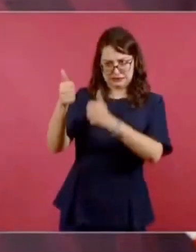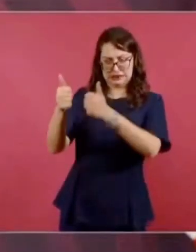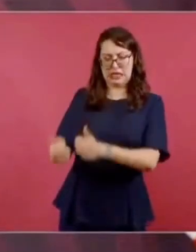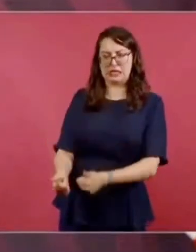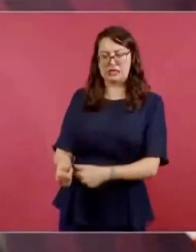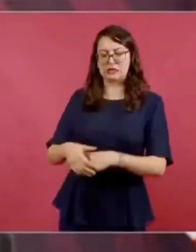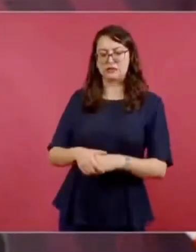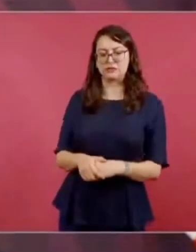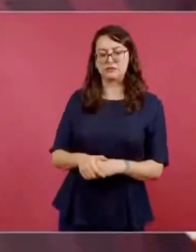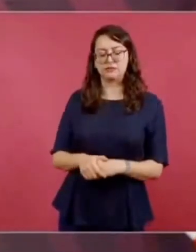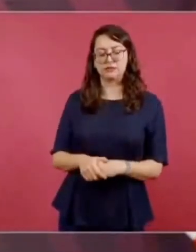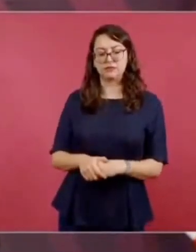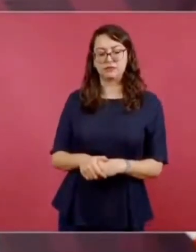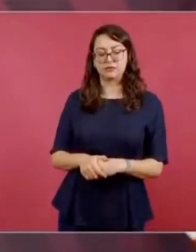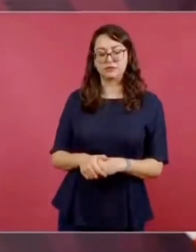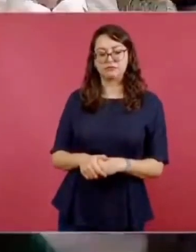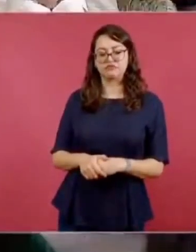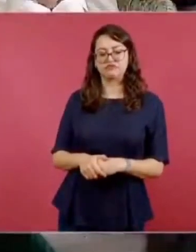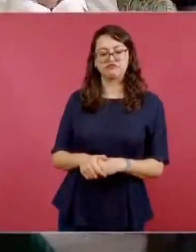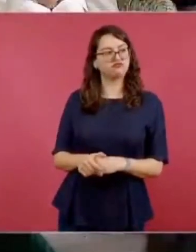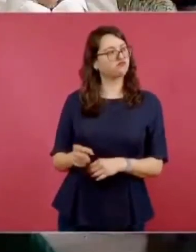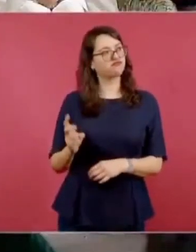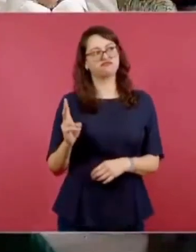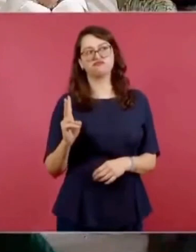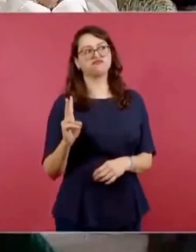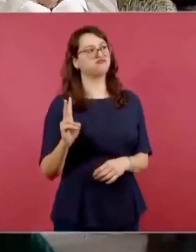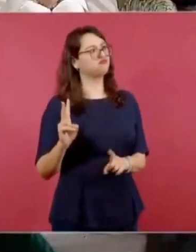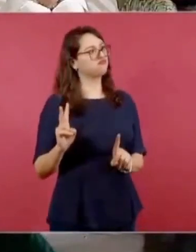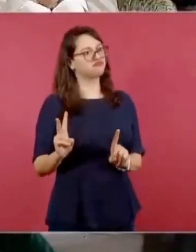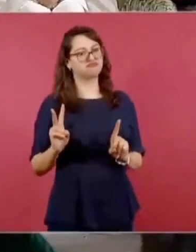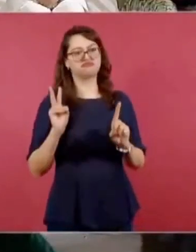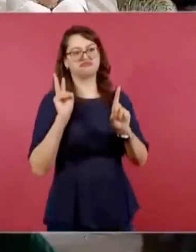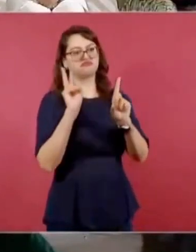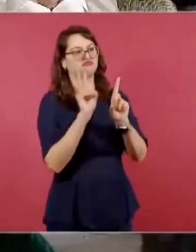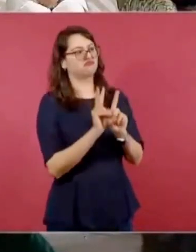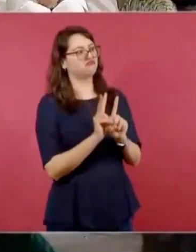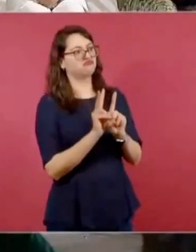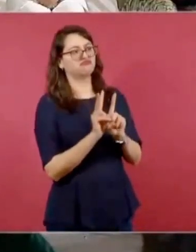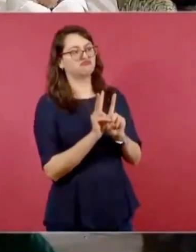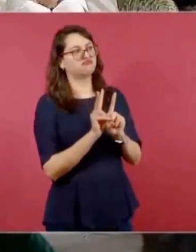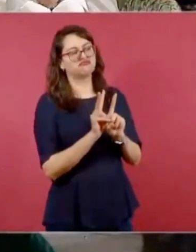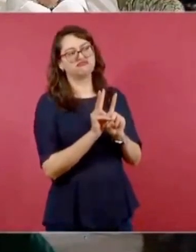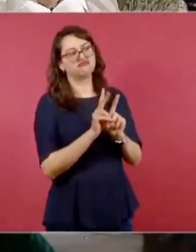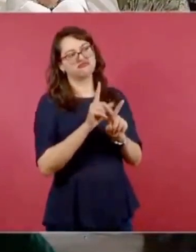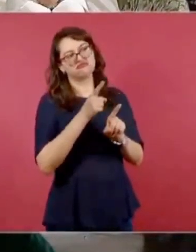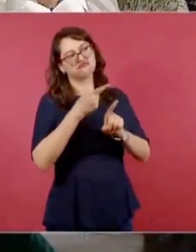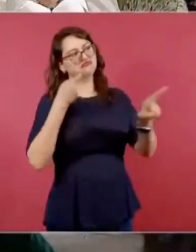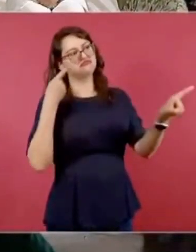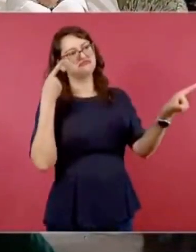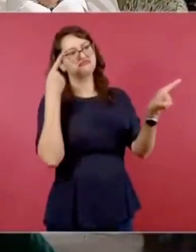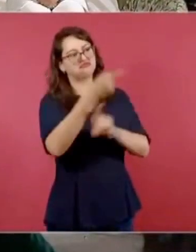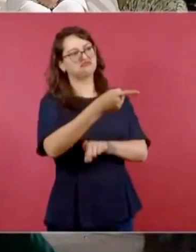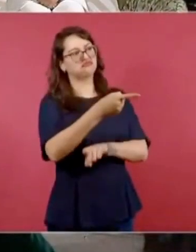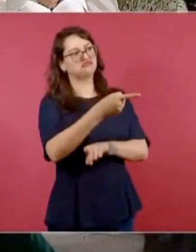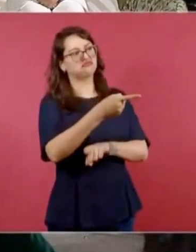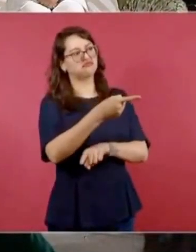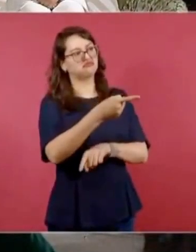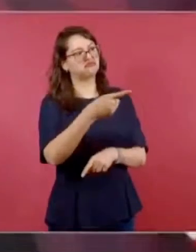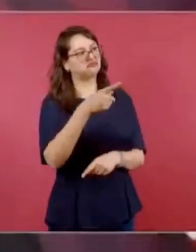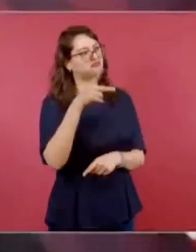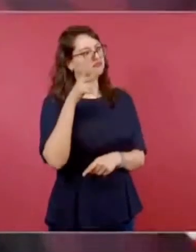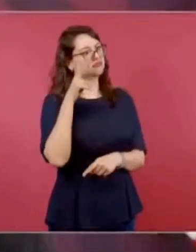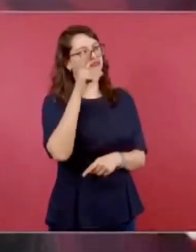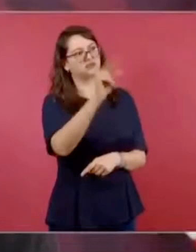Se enojó porque ellos le contestaron que le cambiaban